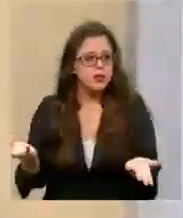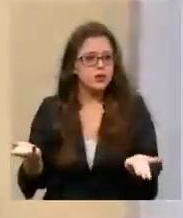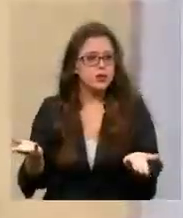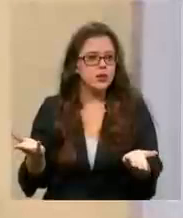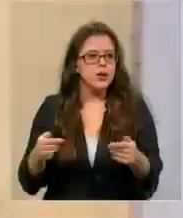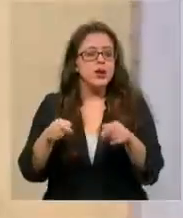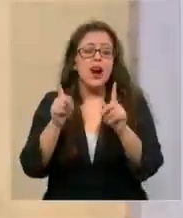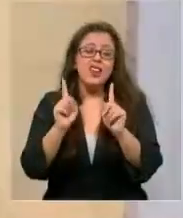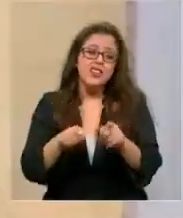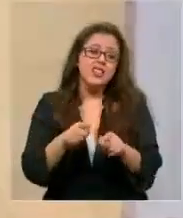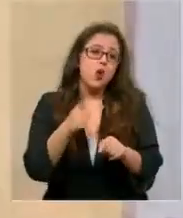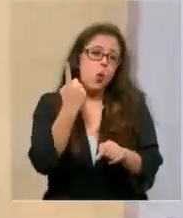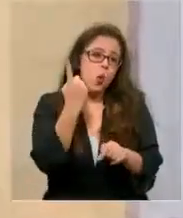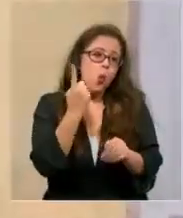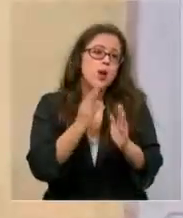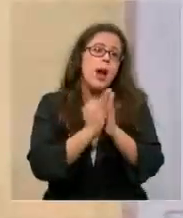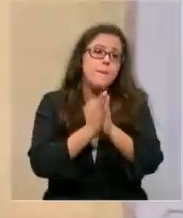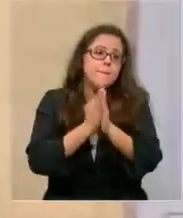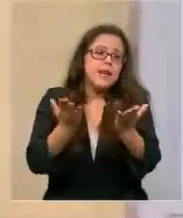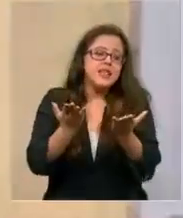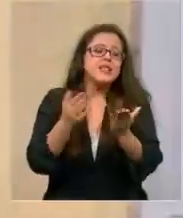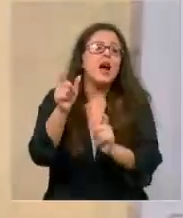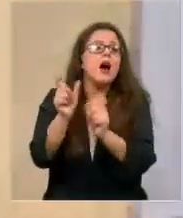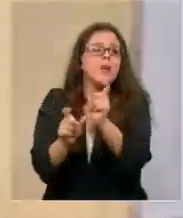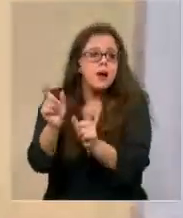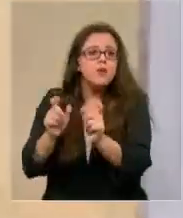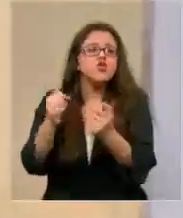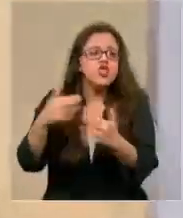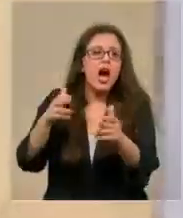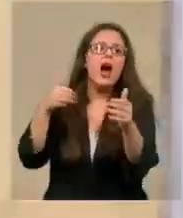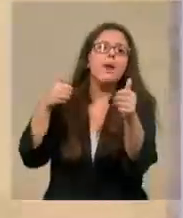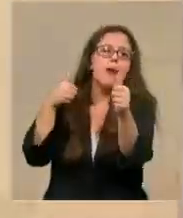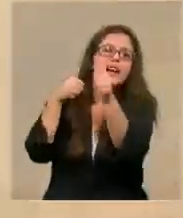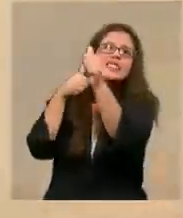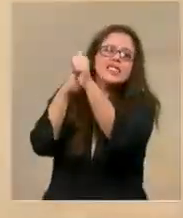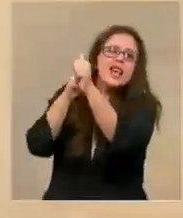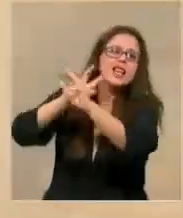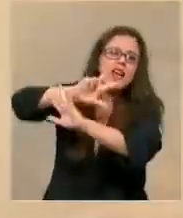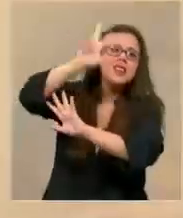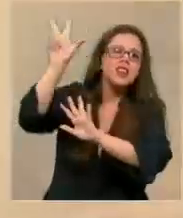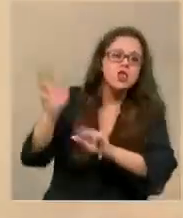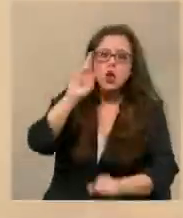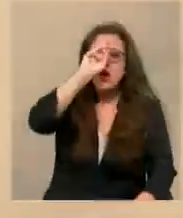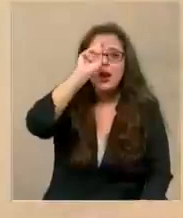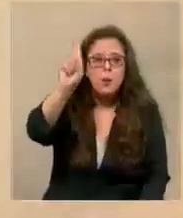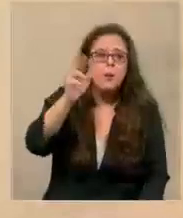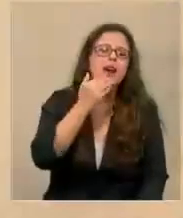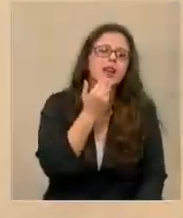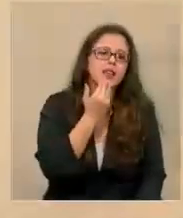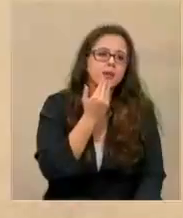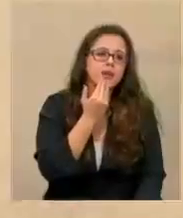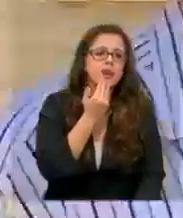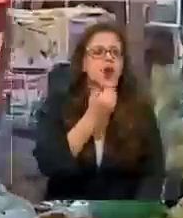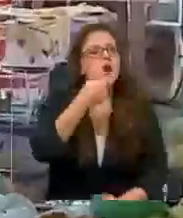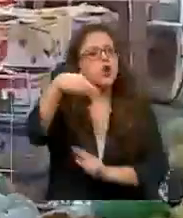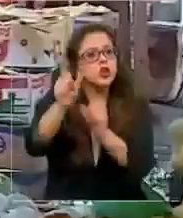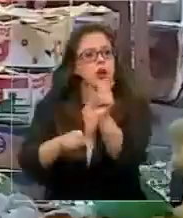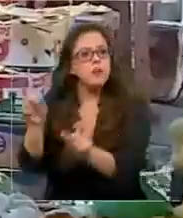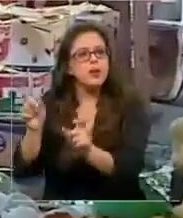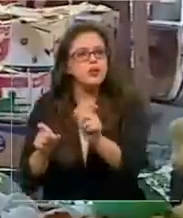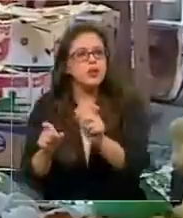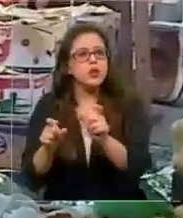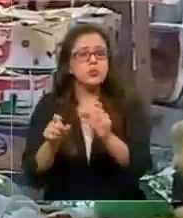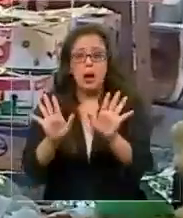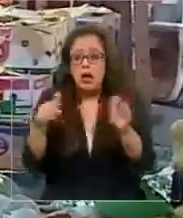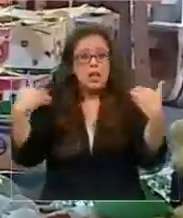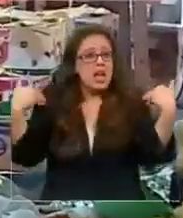Debería hacer una misa por lo menos para que la gente se acercara un poquito más a Dios y ver un poquito más de respeto con los demás. Todo llega